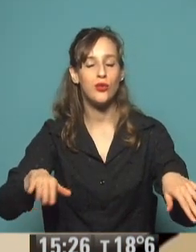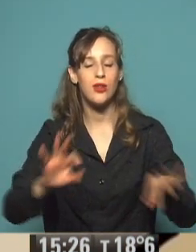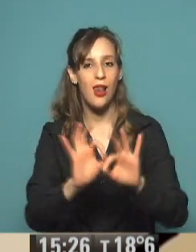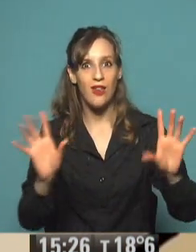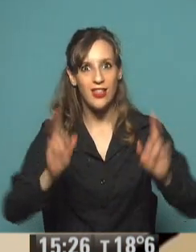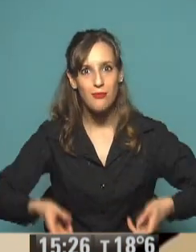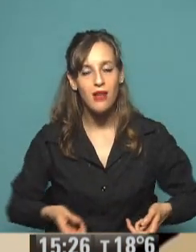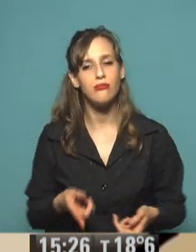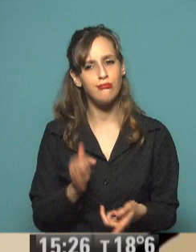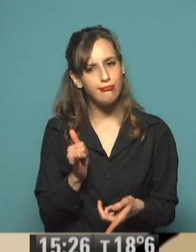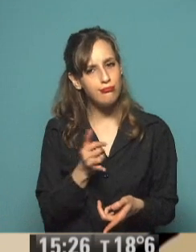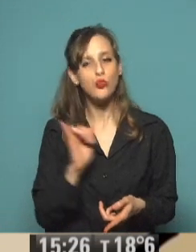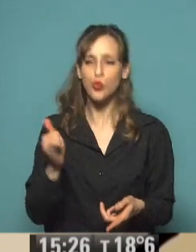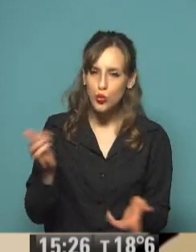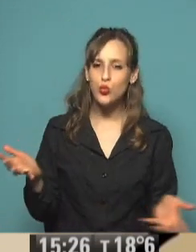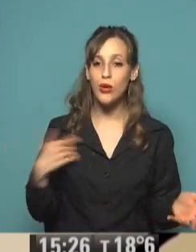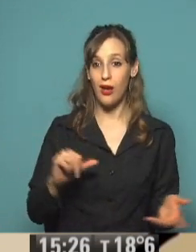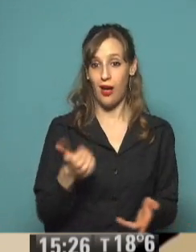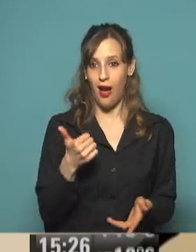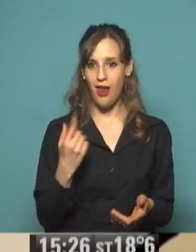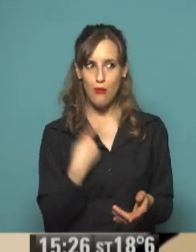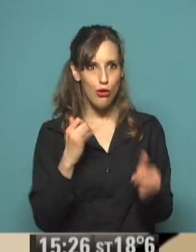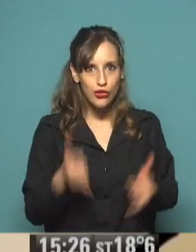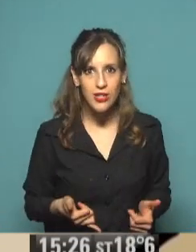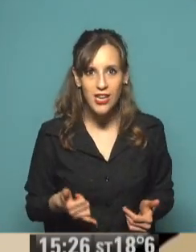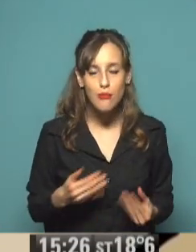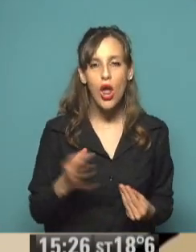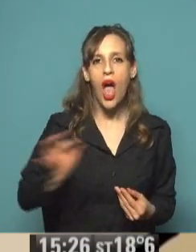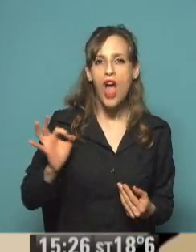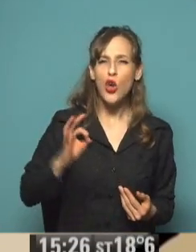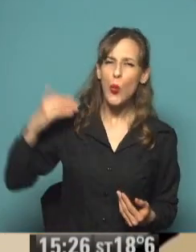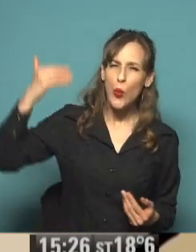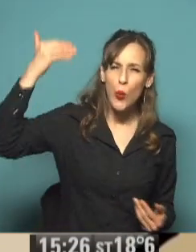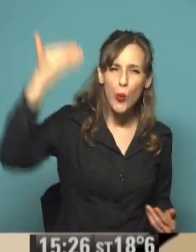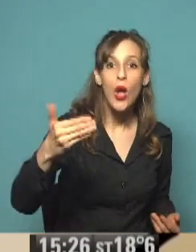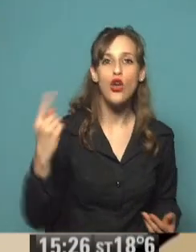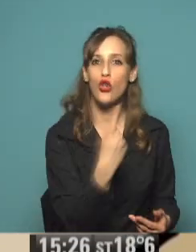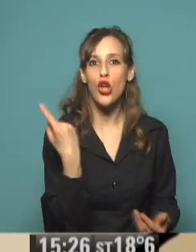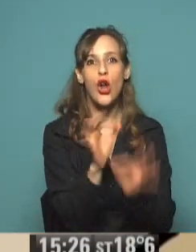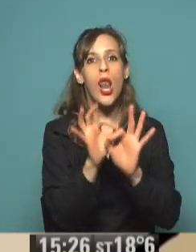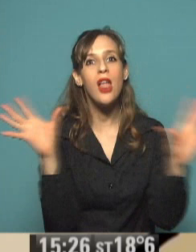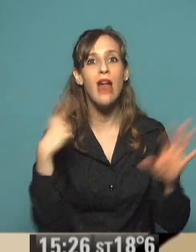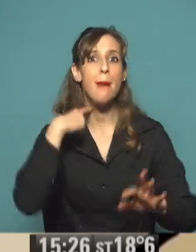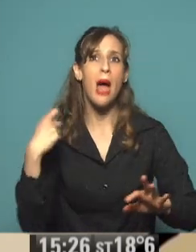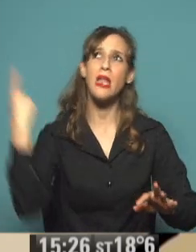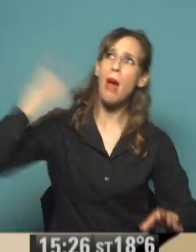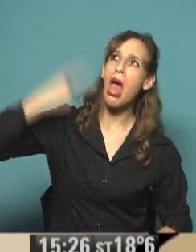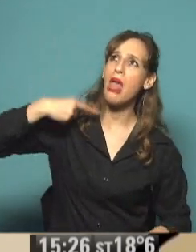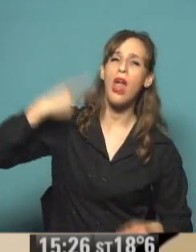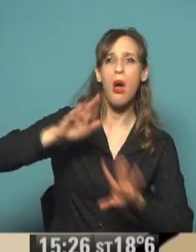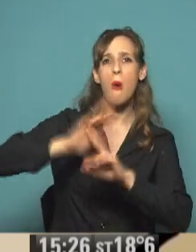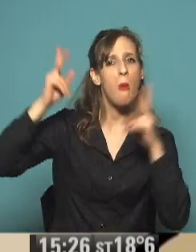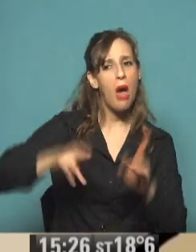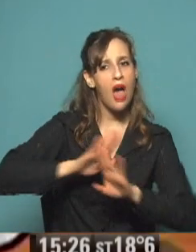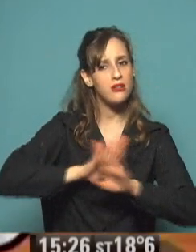claro, Güemes, que valió la pena. Entonces ganamos, porque en el futuro somos libres. Y gracias a ustedes aprendimos que hay que luchar por la libertad